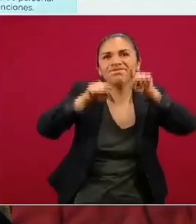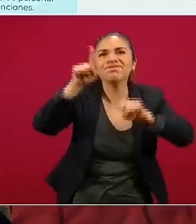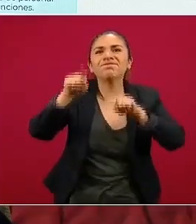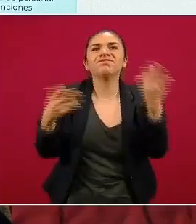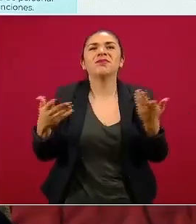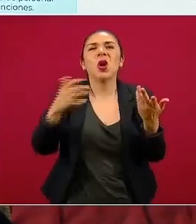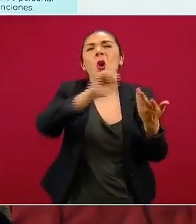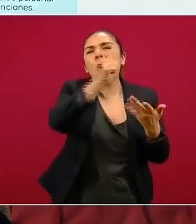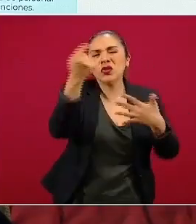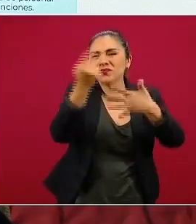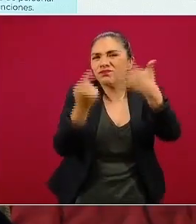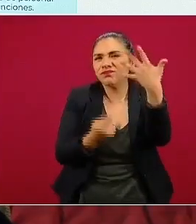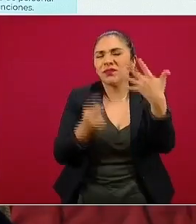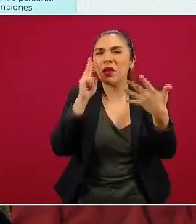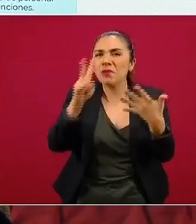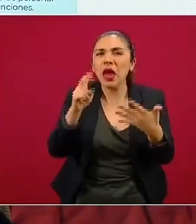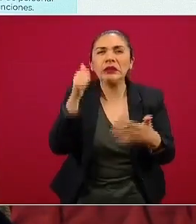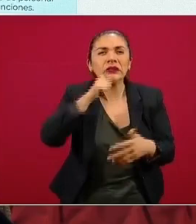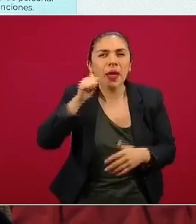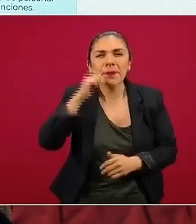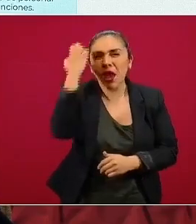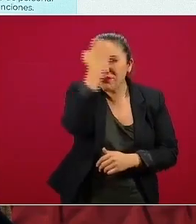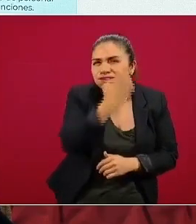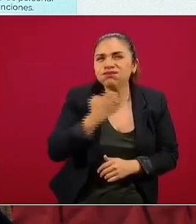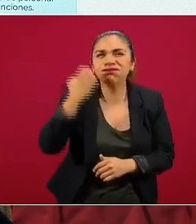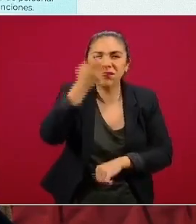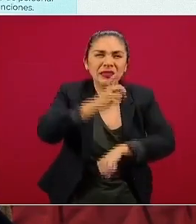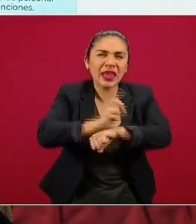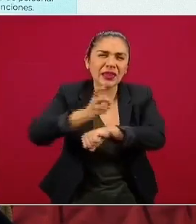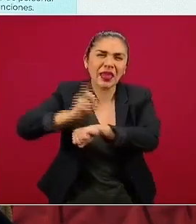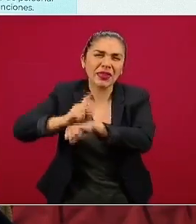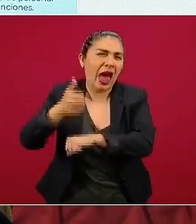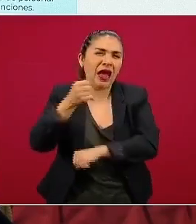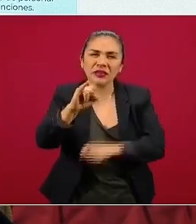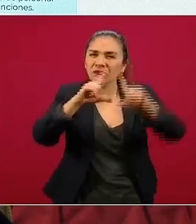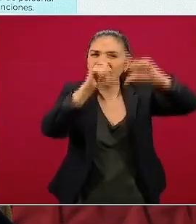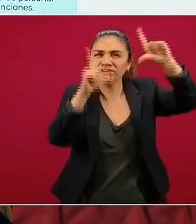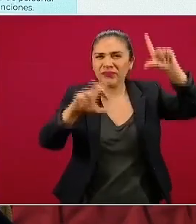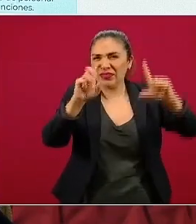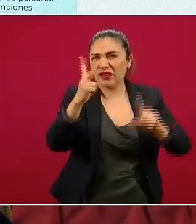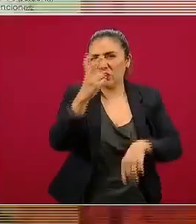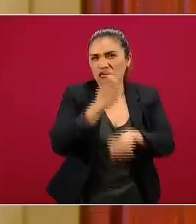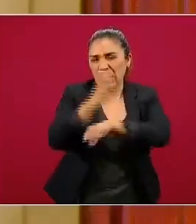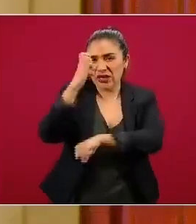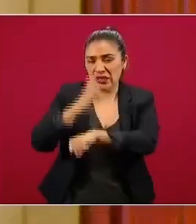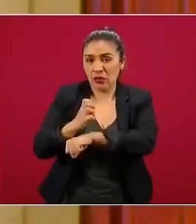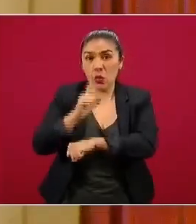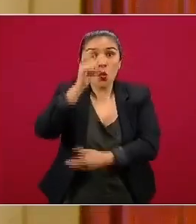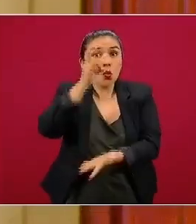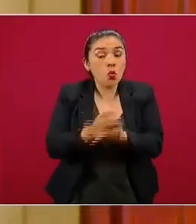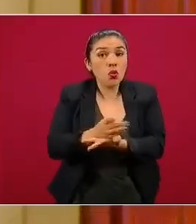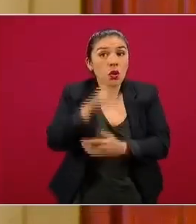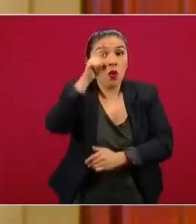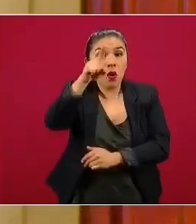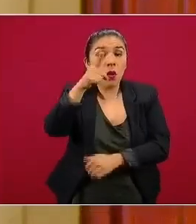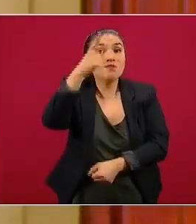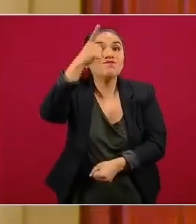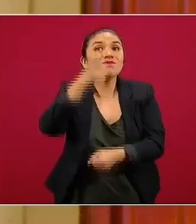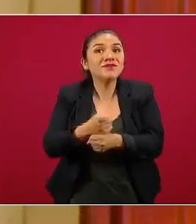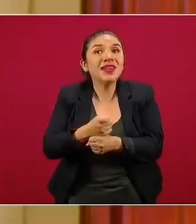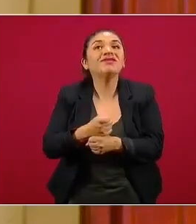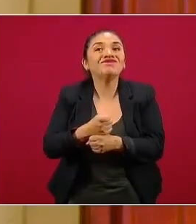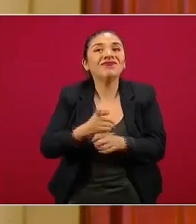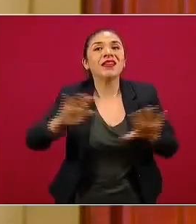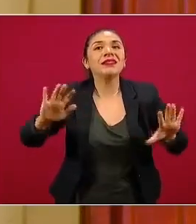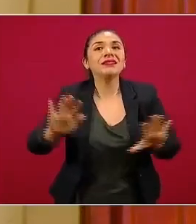además en otros indicadores que se monitorean de manera diaria en las 32 entidades federativas, no solamente fue el primer estado en